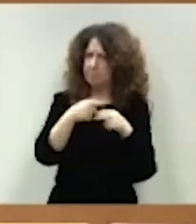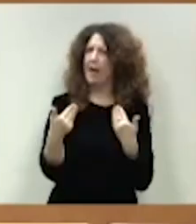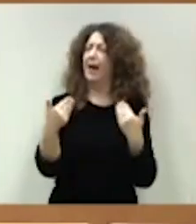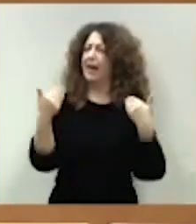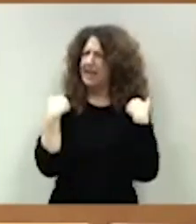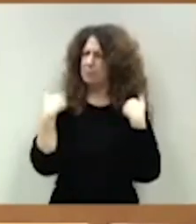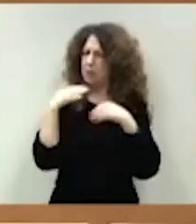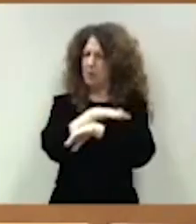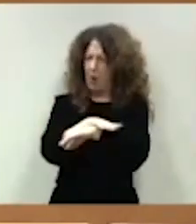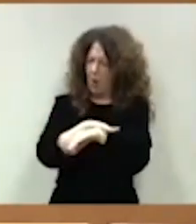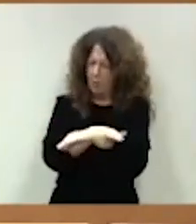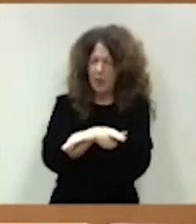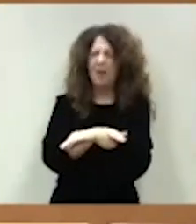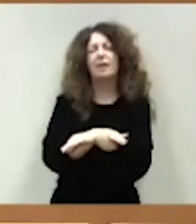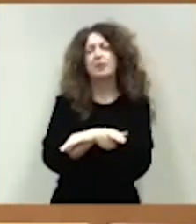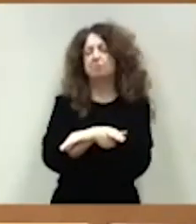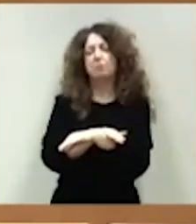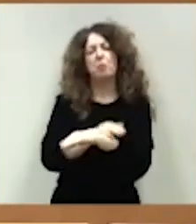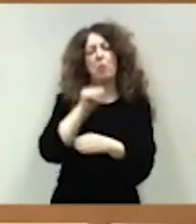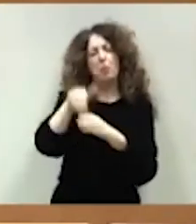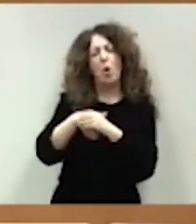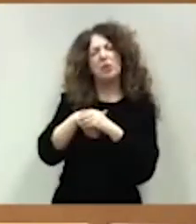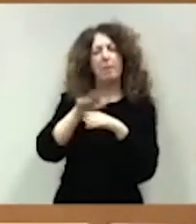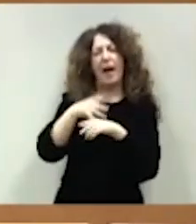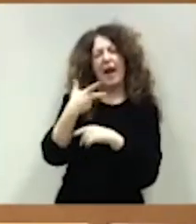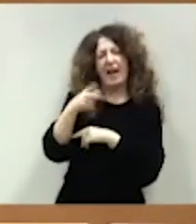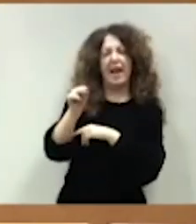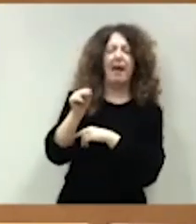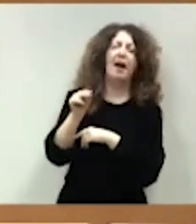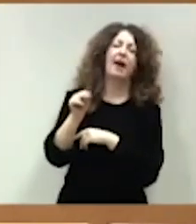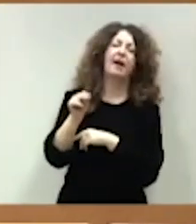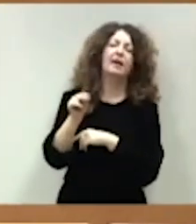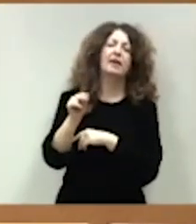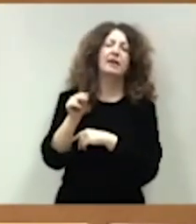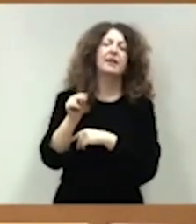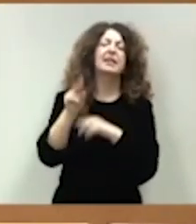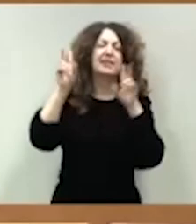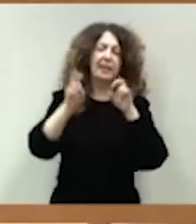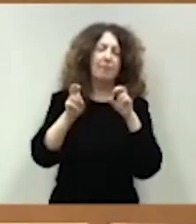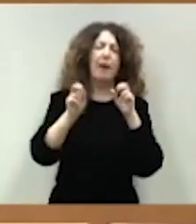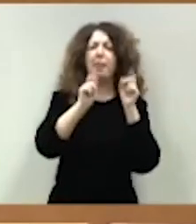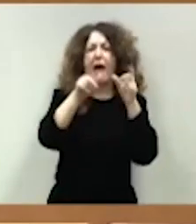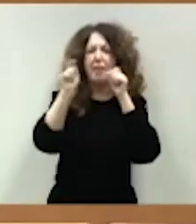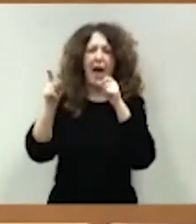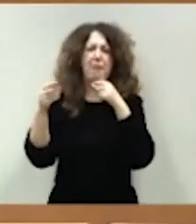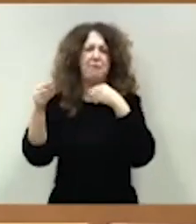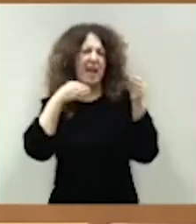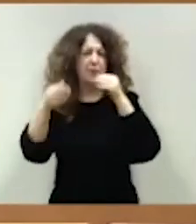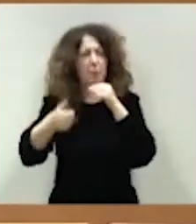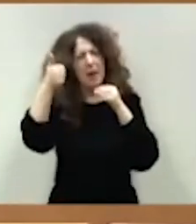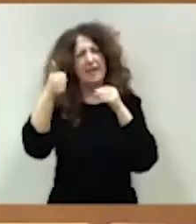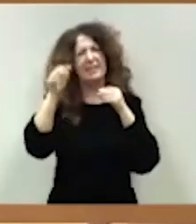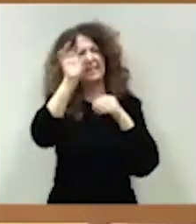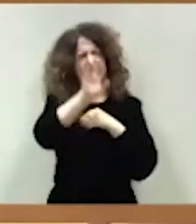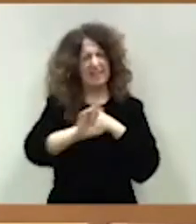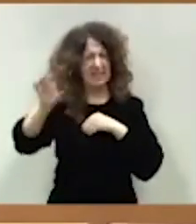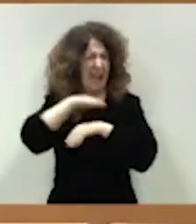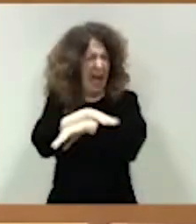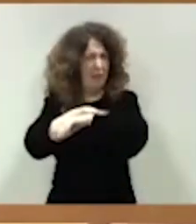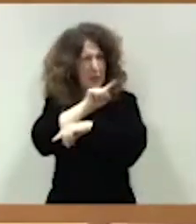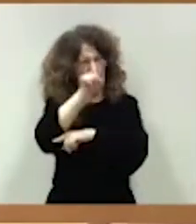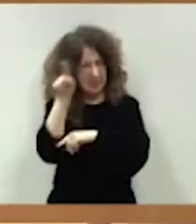negándose a mejorar el margen de maniobra de las Administraciones donde gobiernan? Incomprensible.